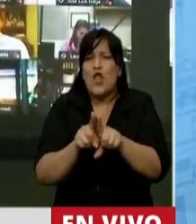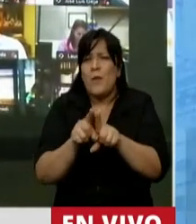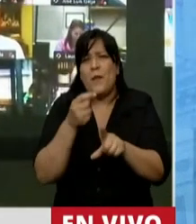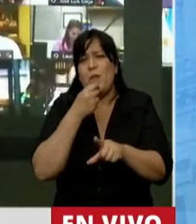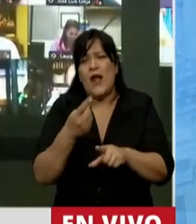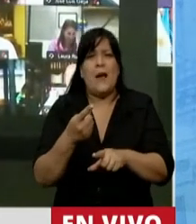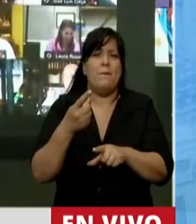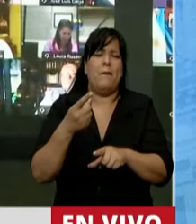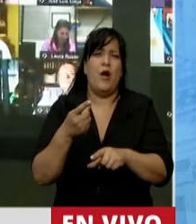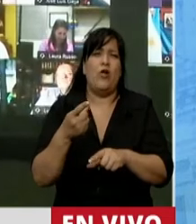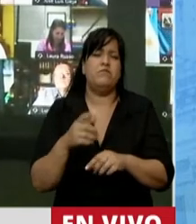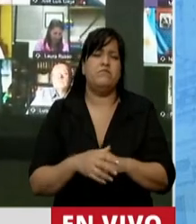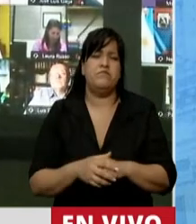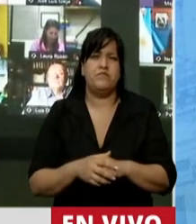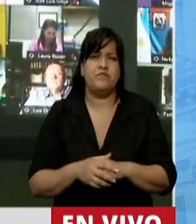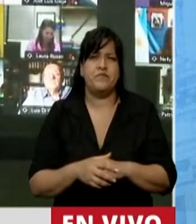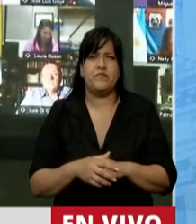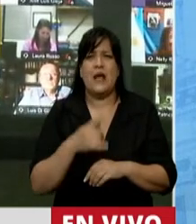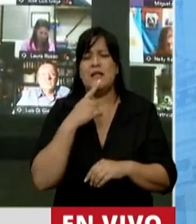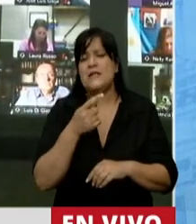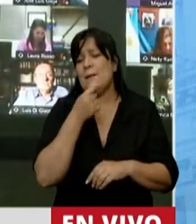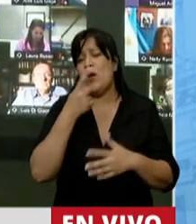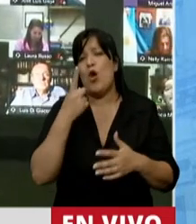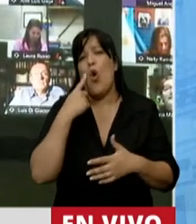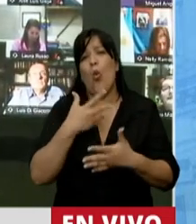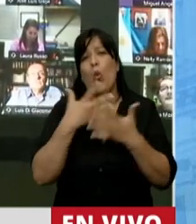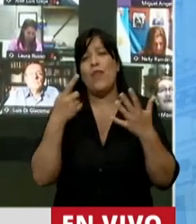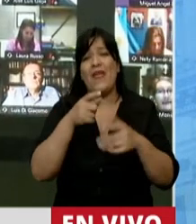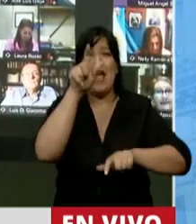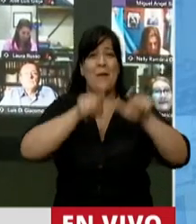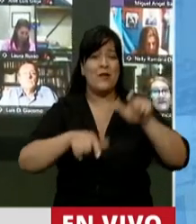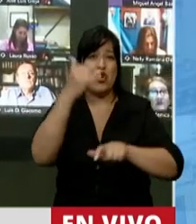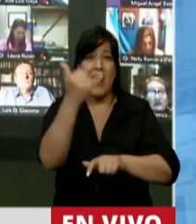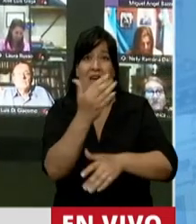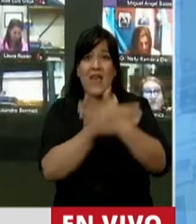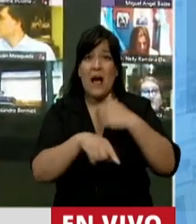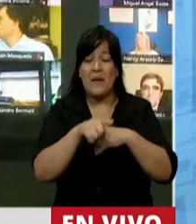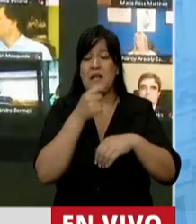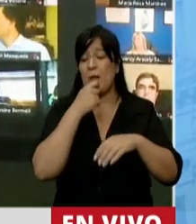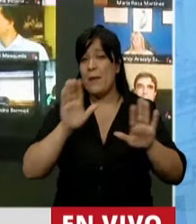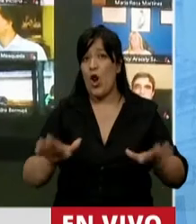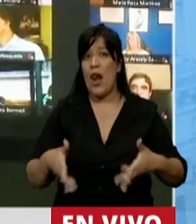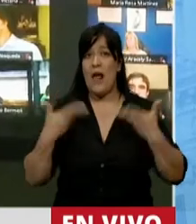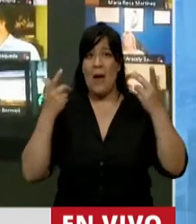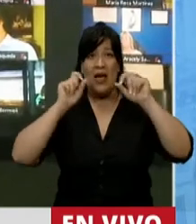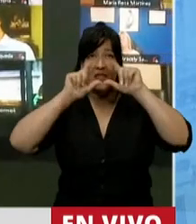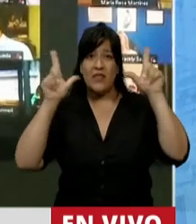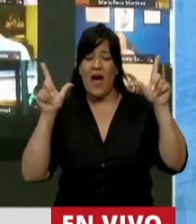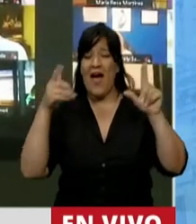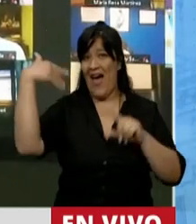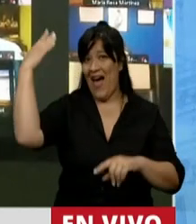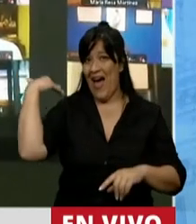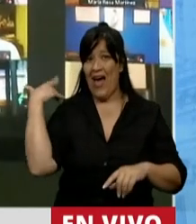repente nos encontrábamos, que un día las personas con discapacidad se levantaban y tenían